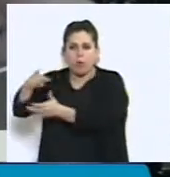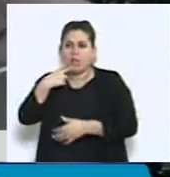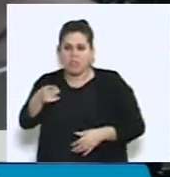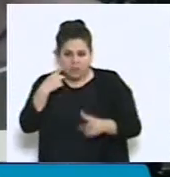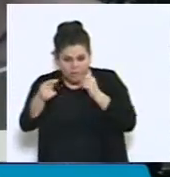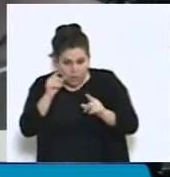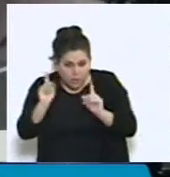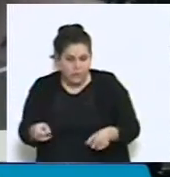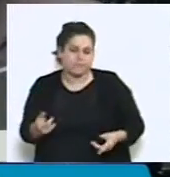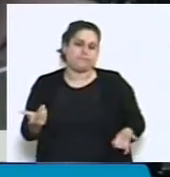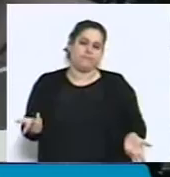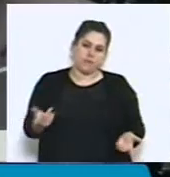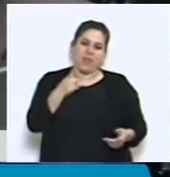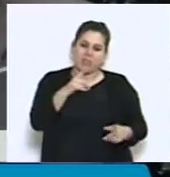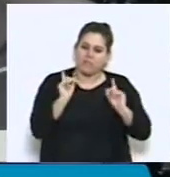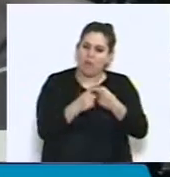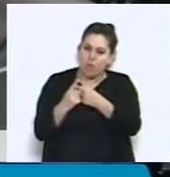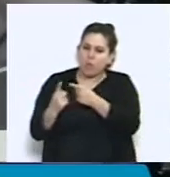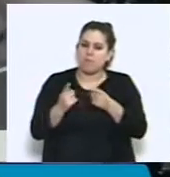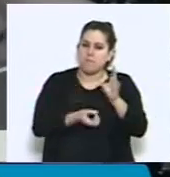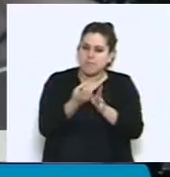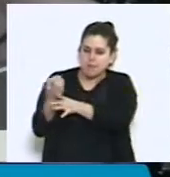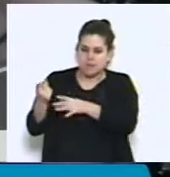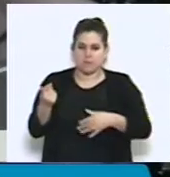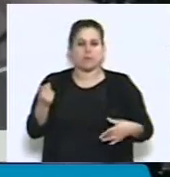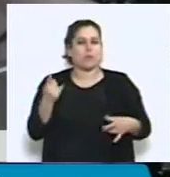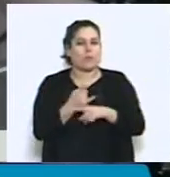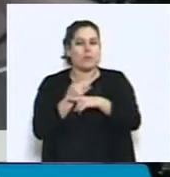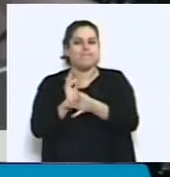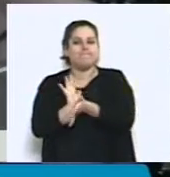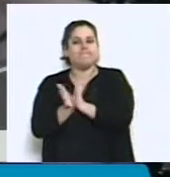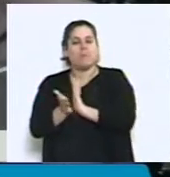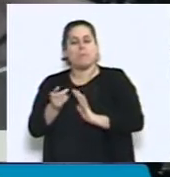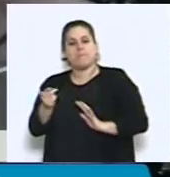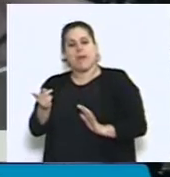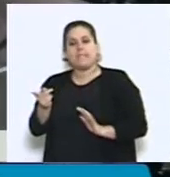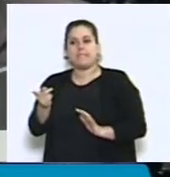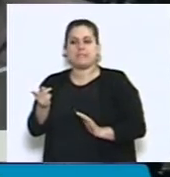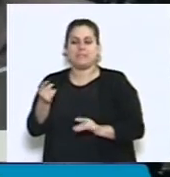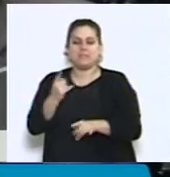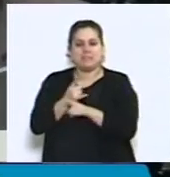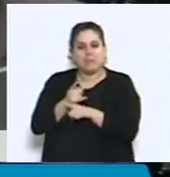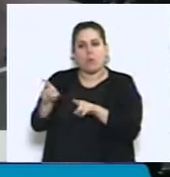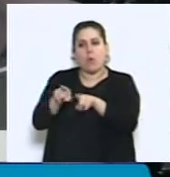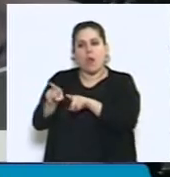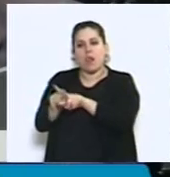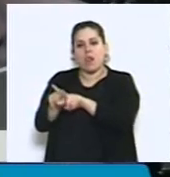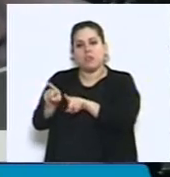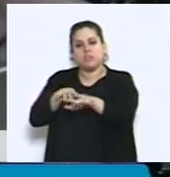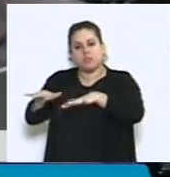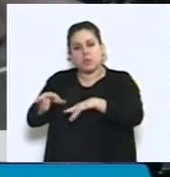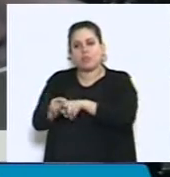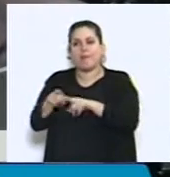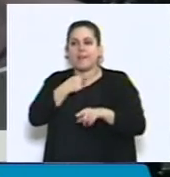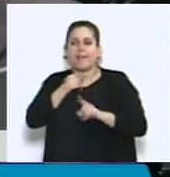Por eso digo que siempre se está buscando como que había que mantener una situación de